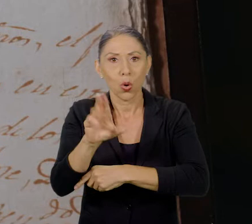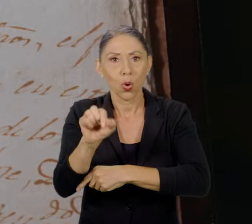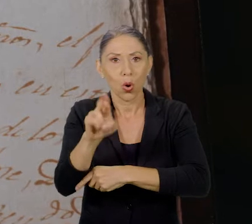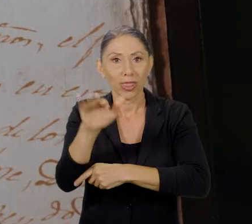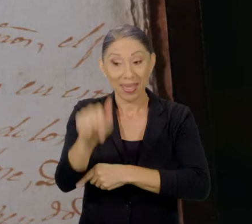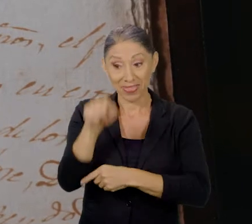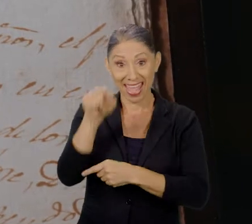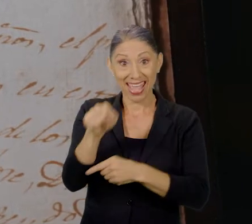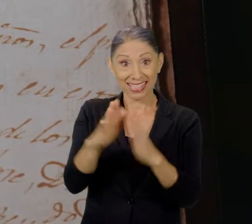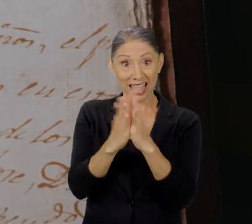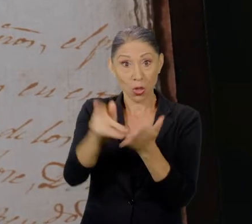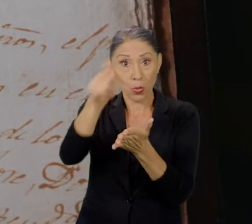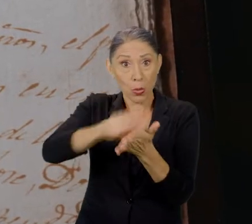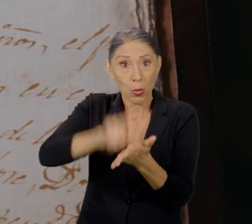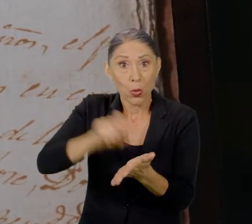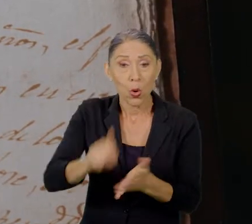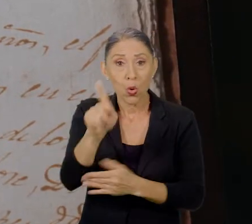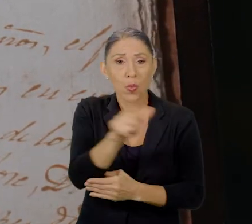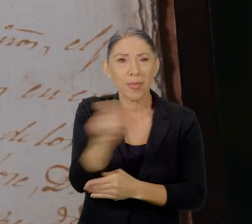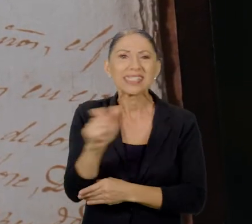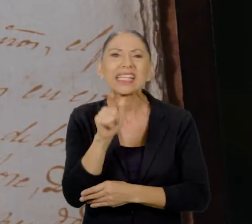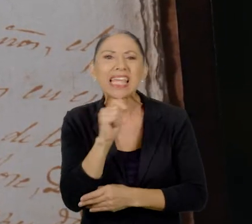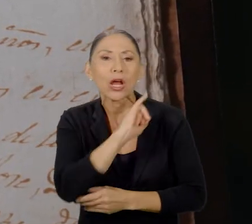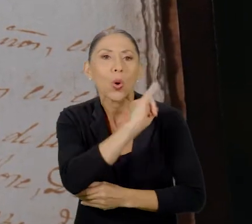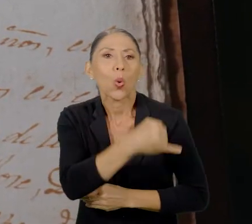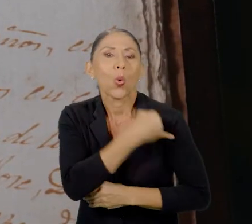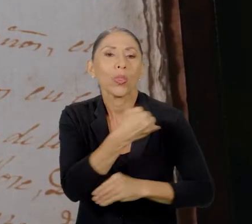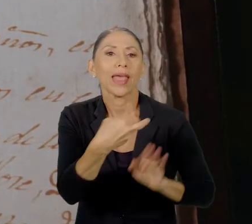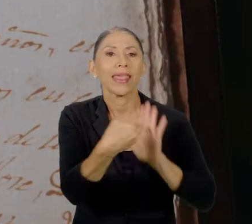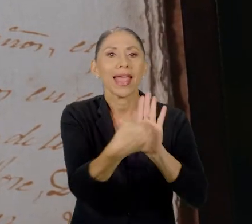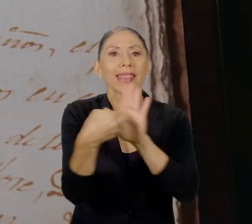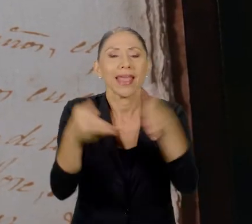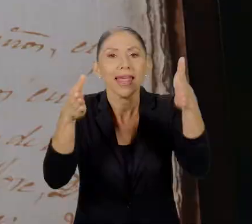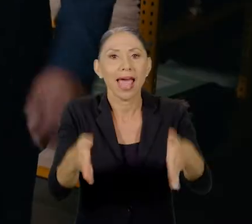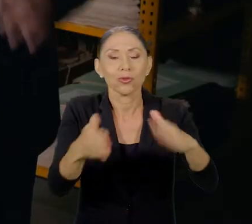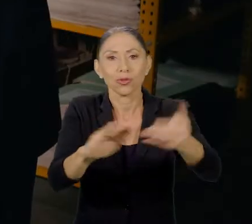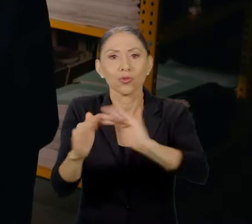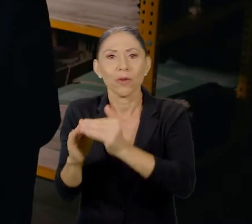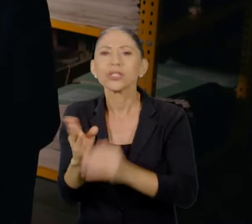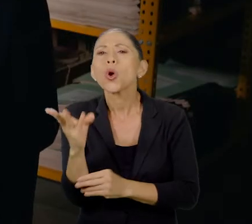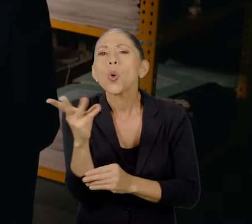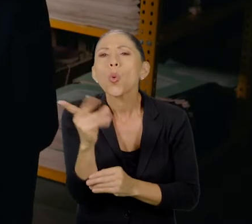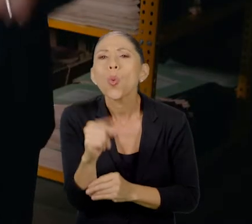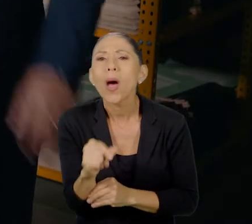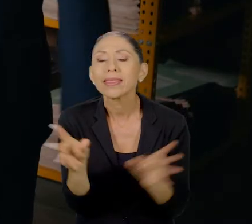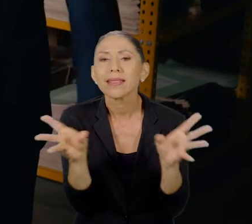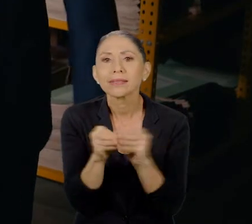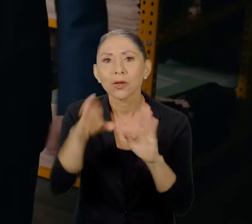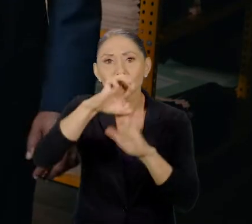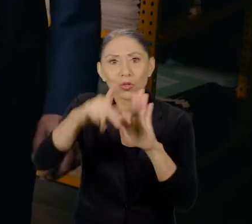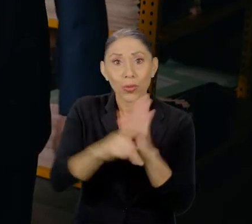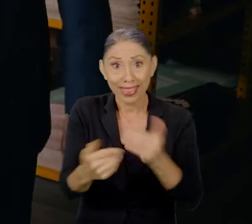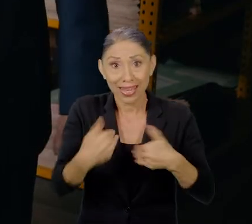documento fue elaborado en un mes por la Junta de Legados de los Pueblos. ¿Cuántas constituciones políticas